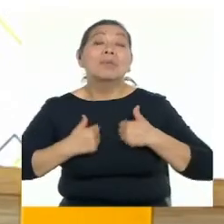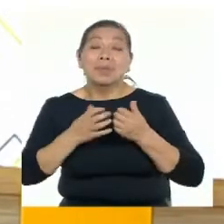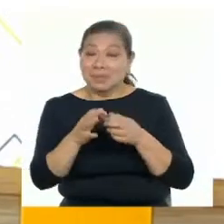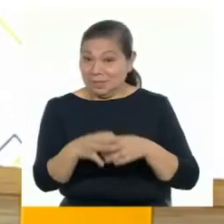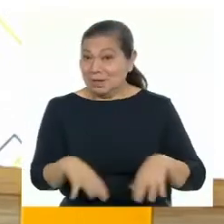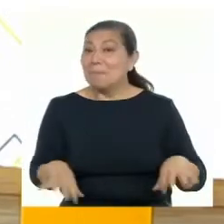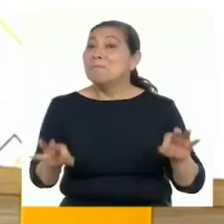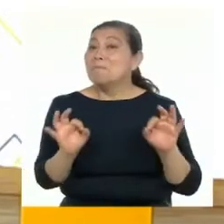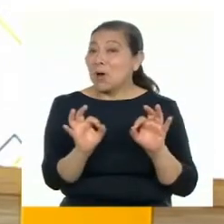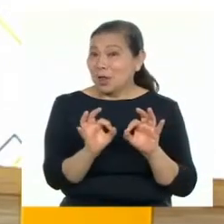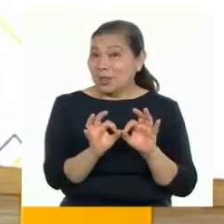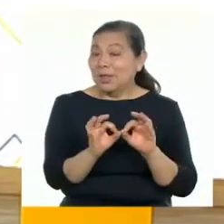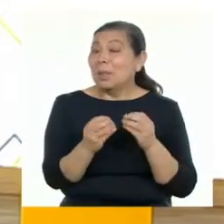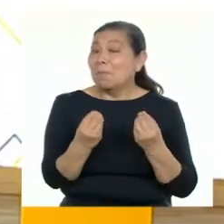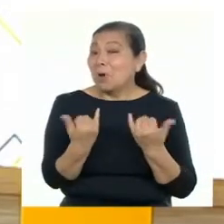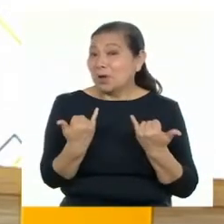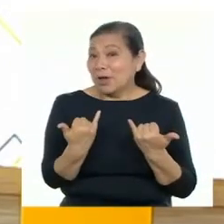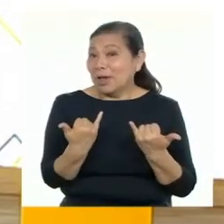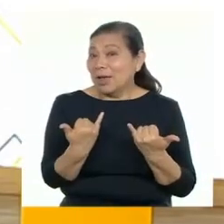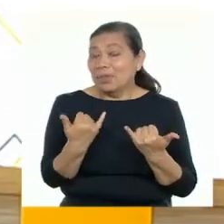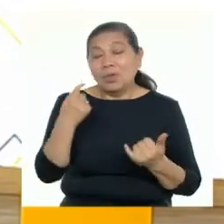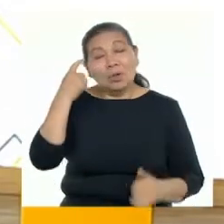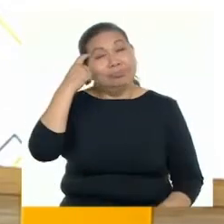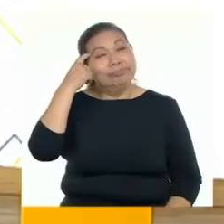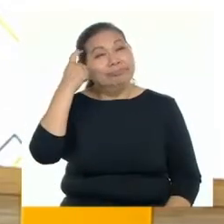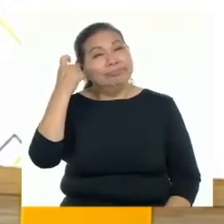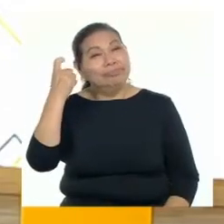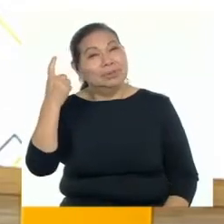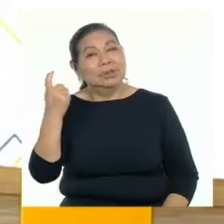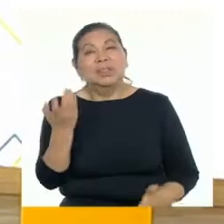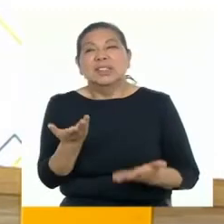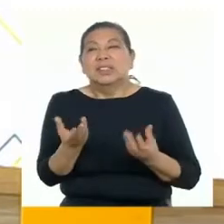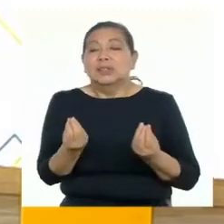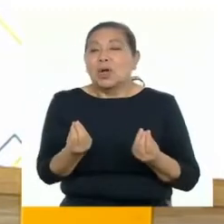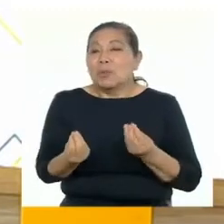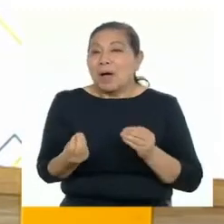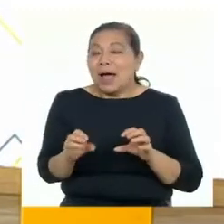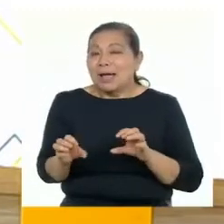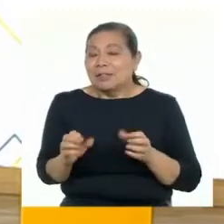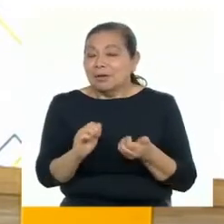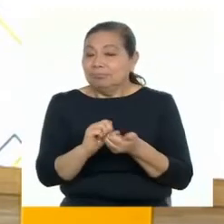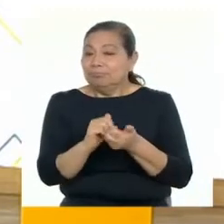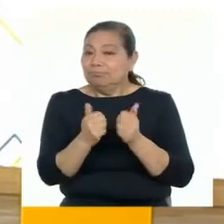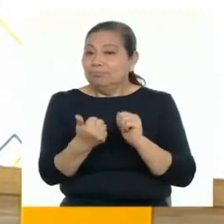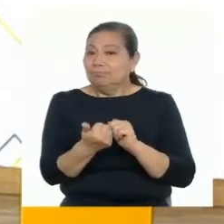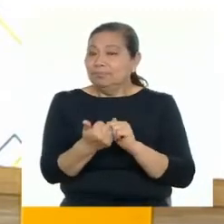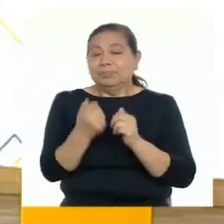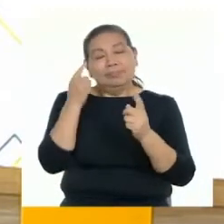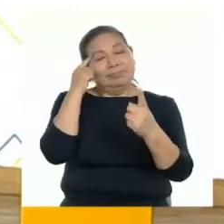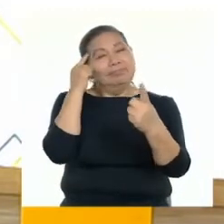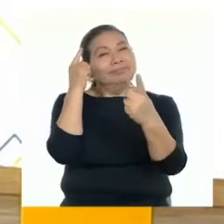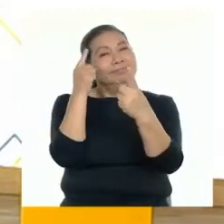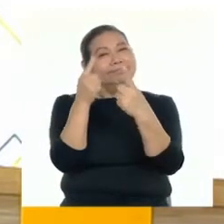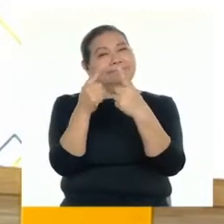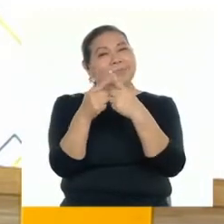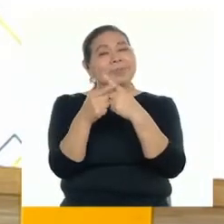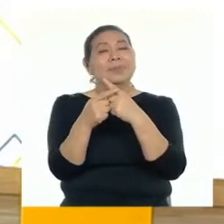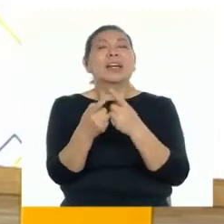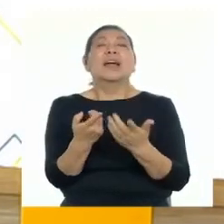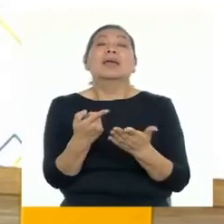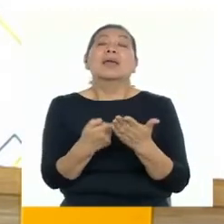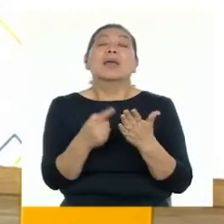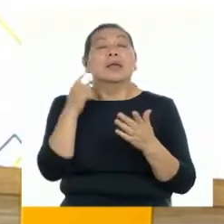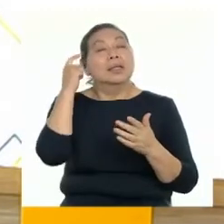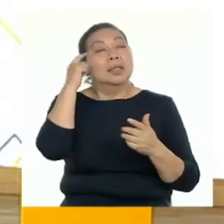muy importante porque a partir de estos sueños es que tomaremos acción y los convertiremos en metas, las cuales